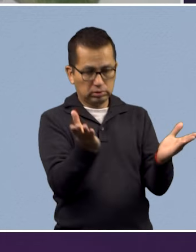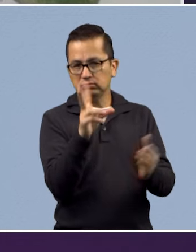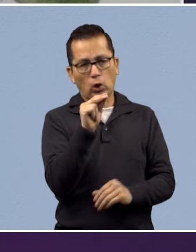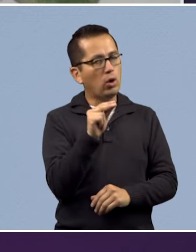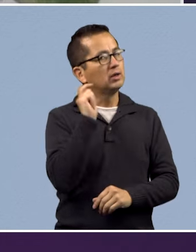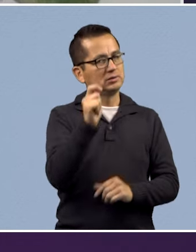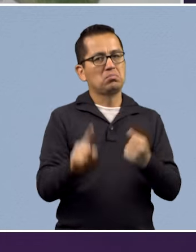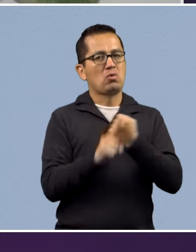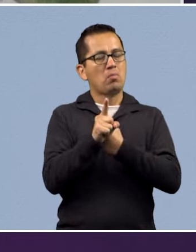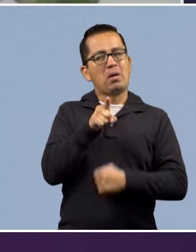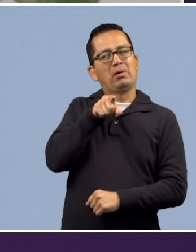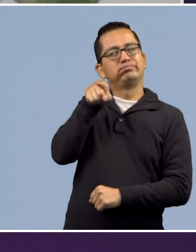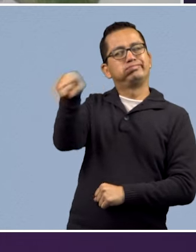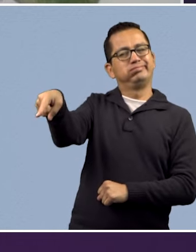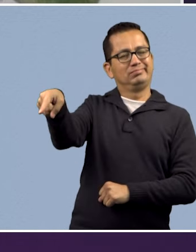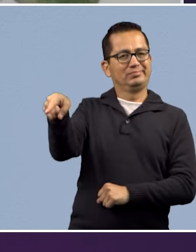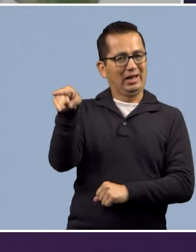Ok.